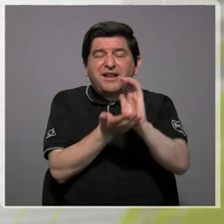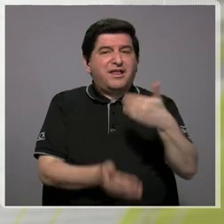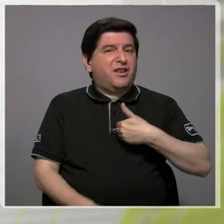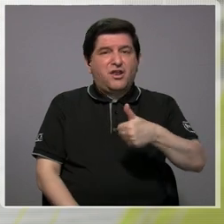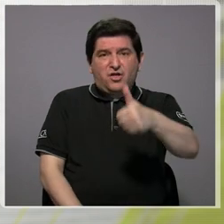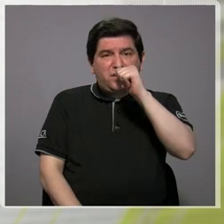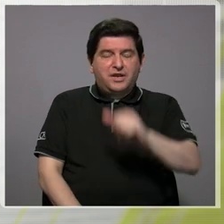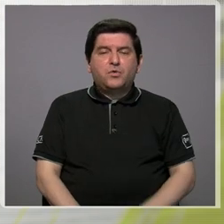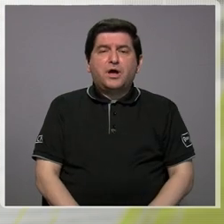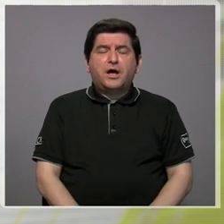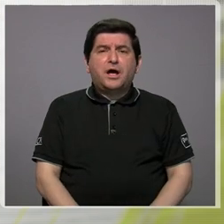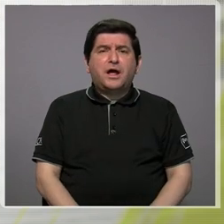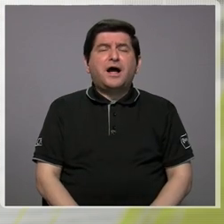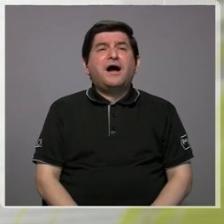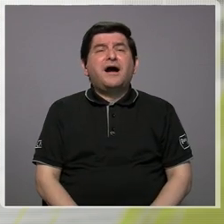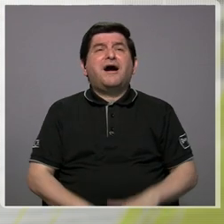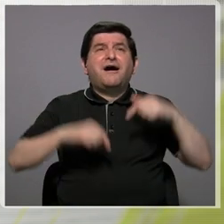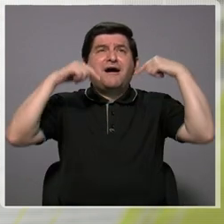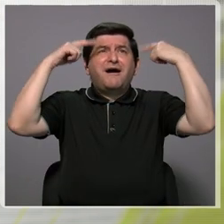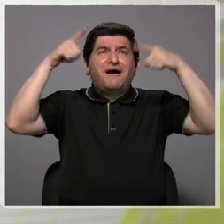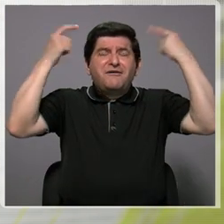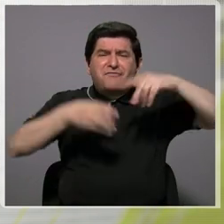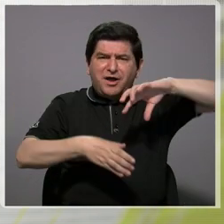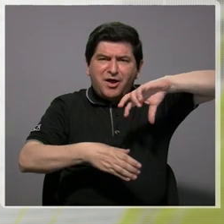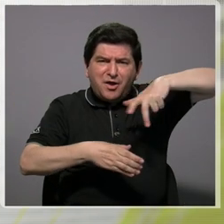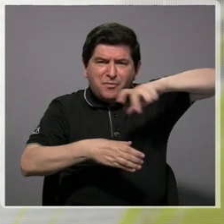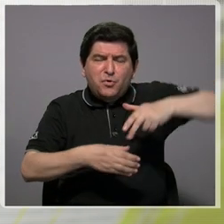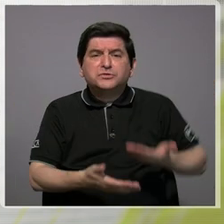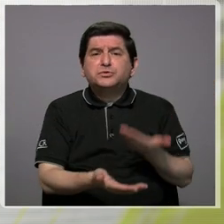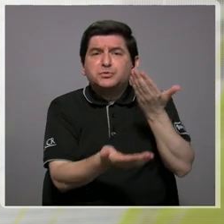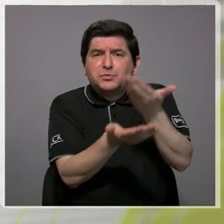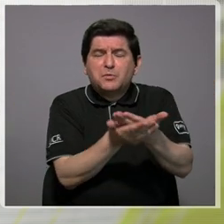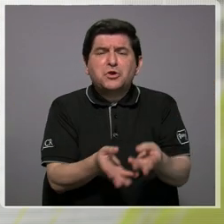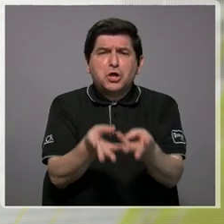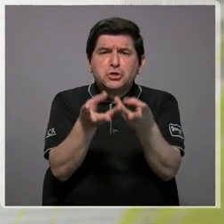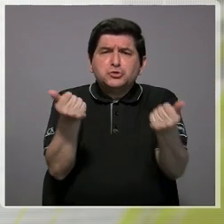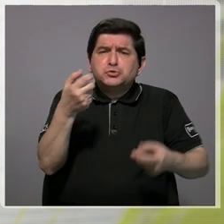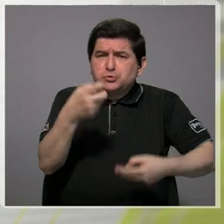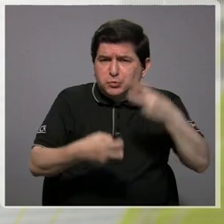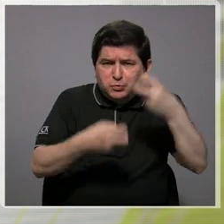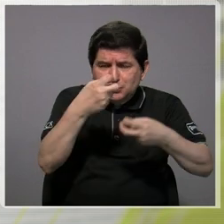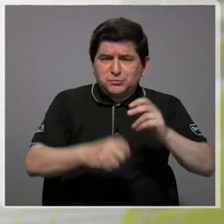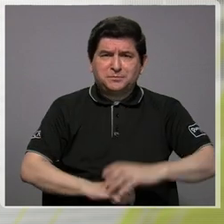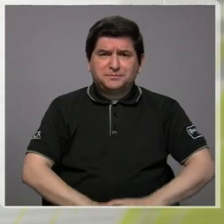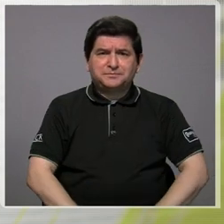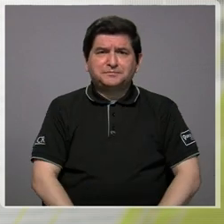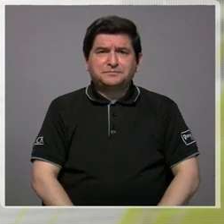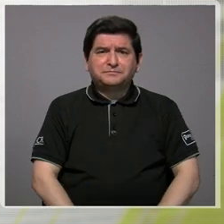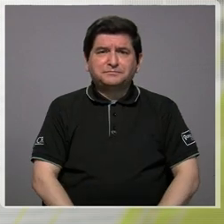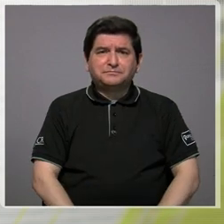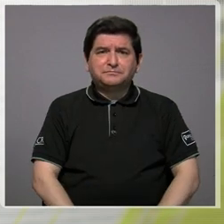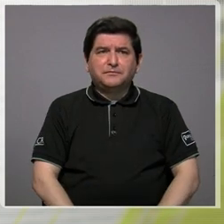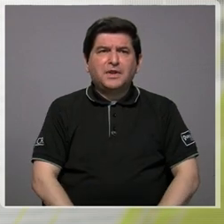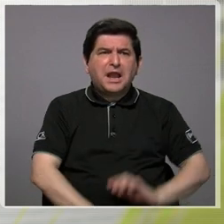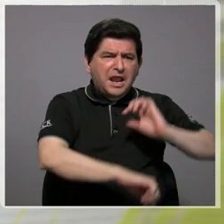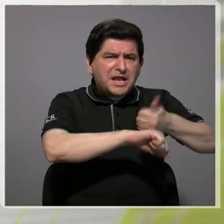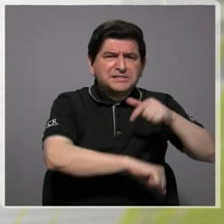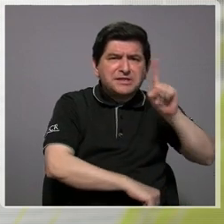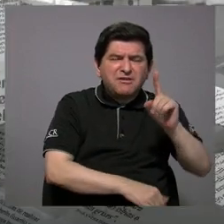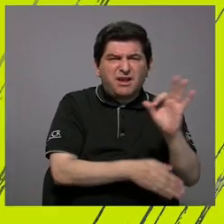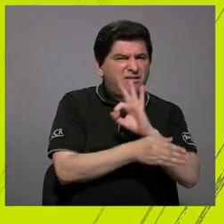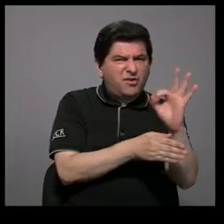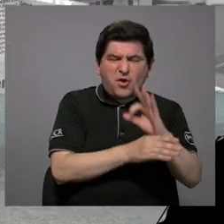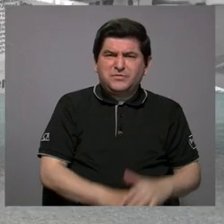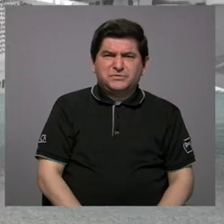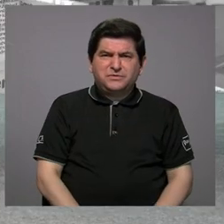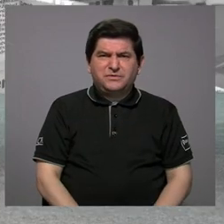Nos ofrecieron poner unas famosas válvulas que con eso iban a resolver el problema. Pusieron una que no funcionó,